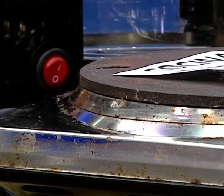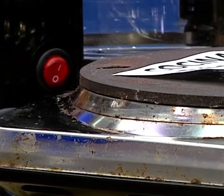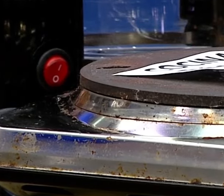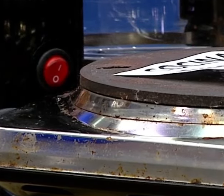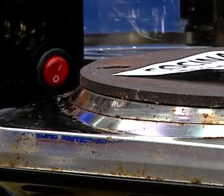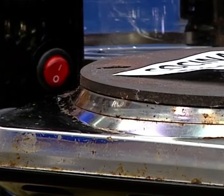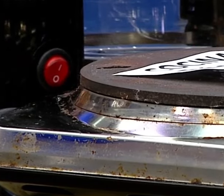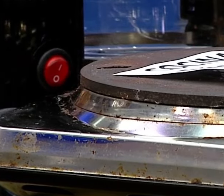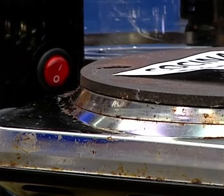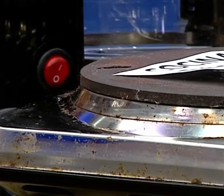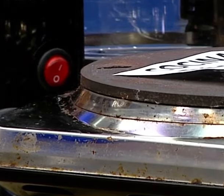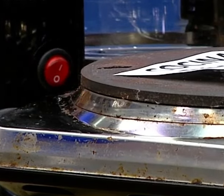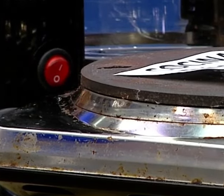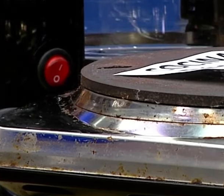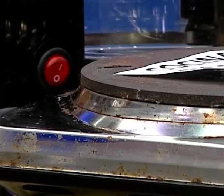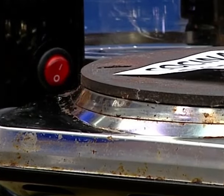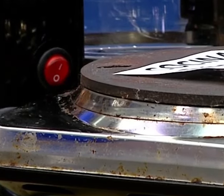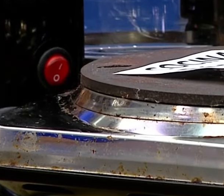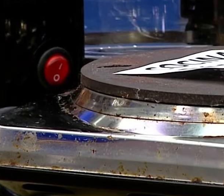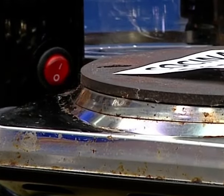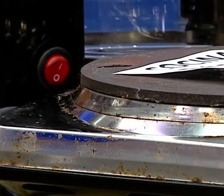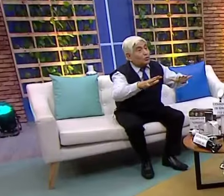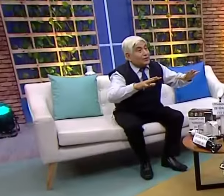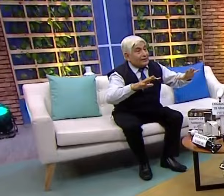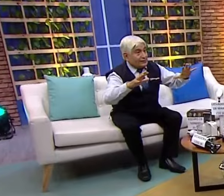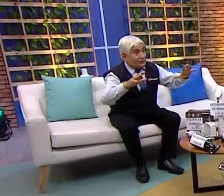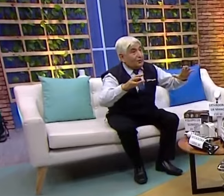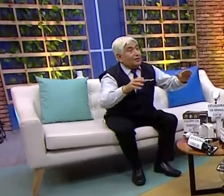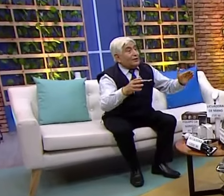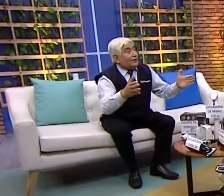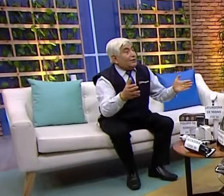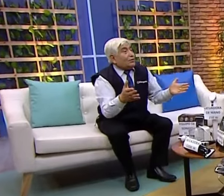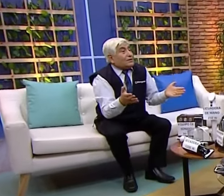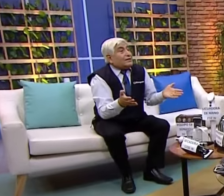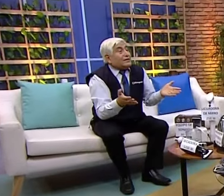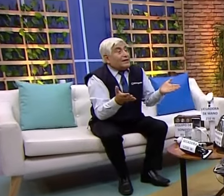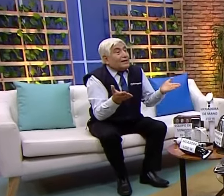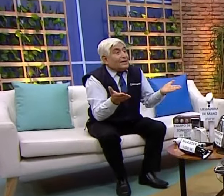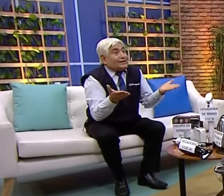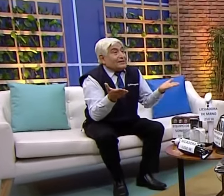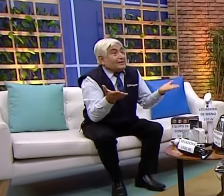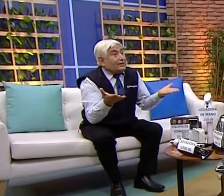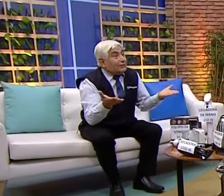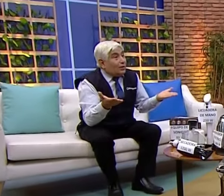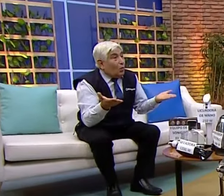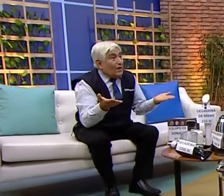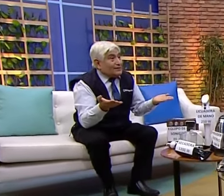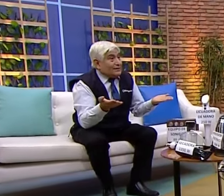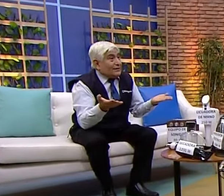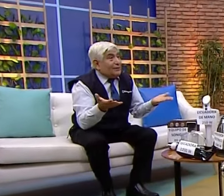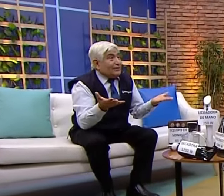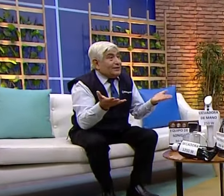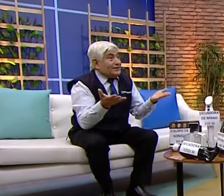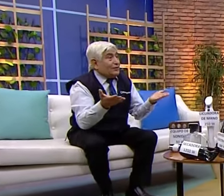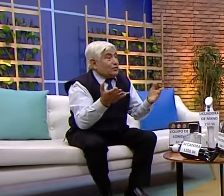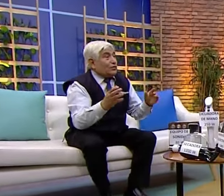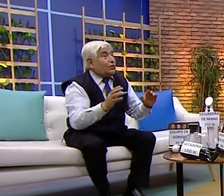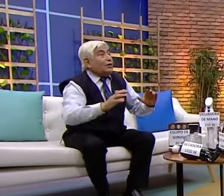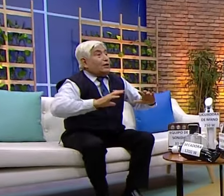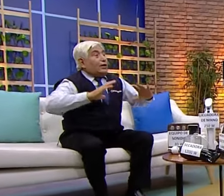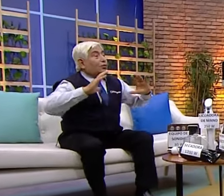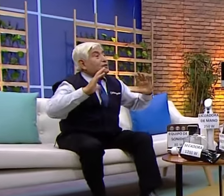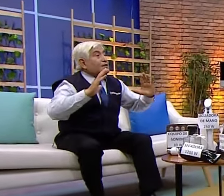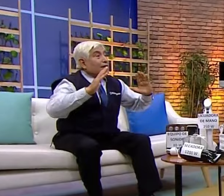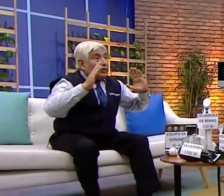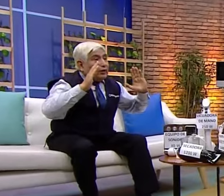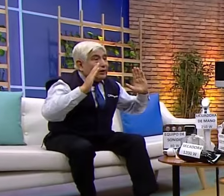Hay hogares que tienen cocinas de cuatro hornillas, ¿no? Sí. Entonces, esas galan hasta 7000 watts, imagínense, ¿no es